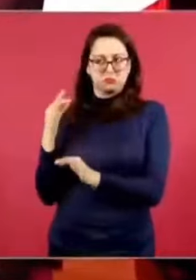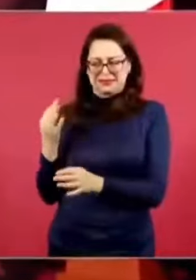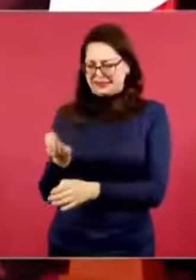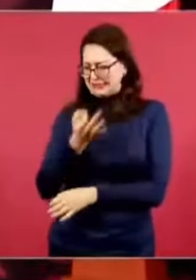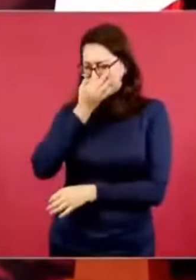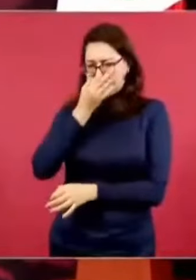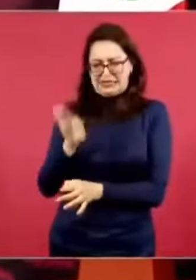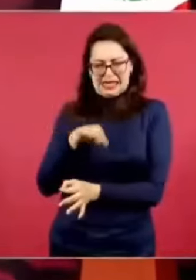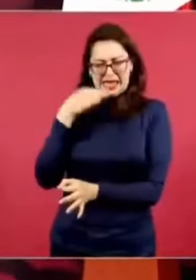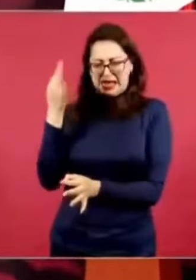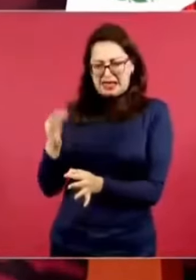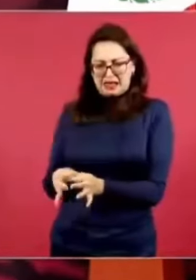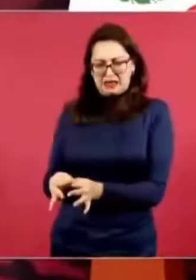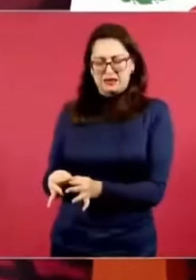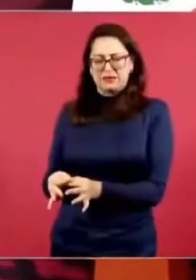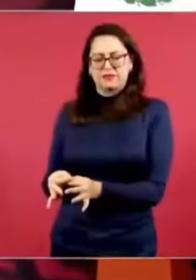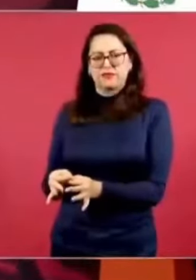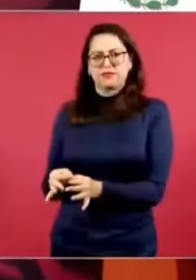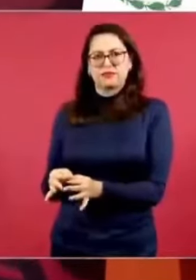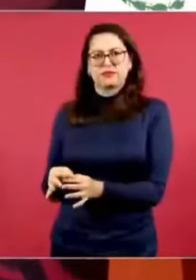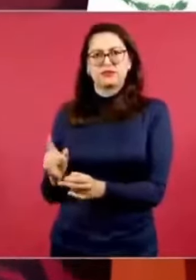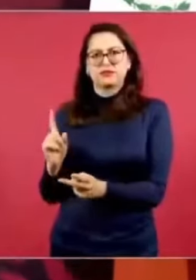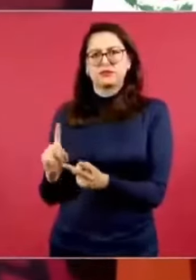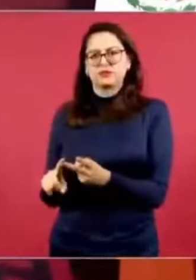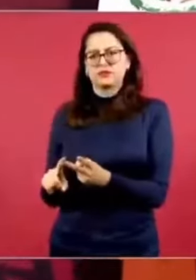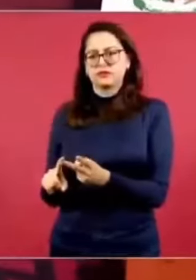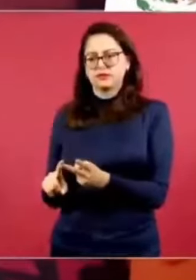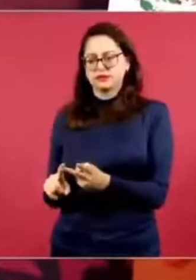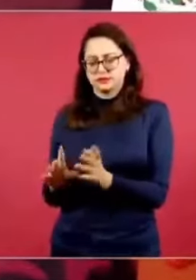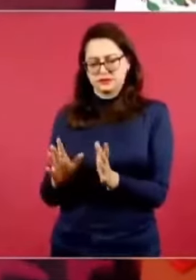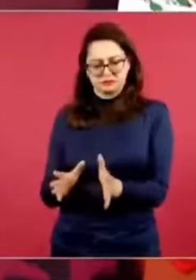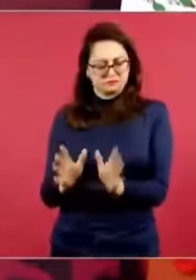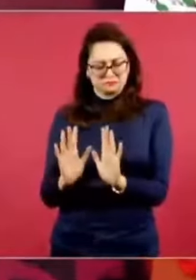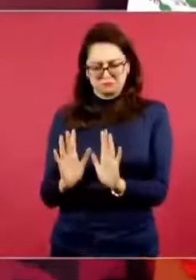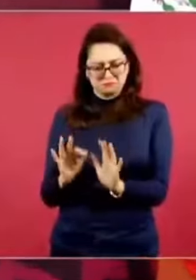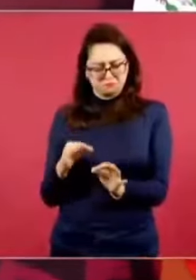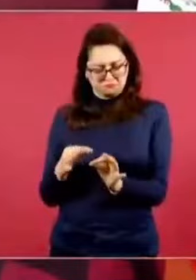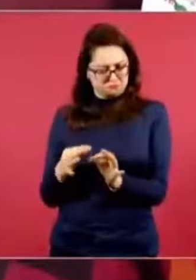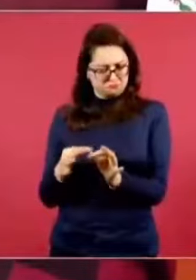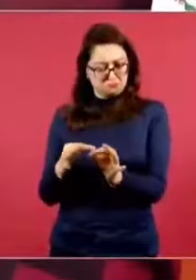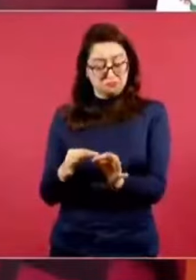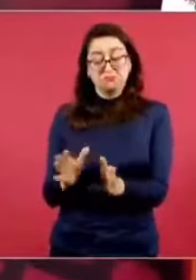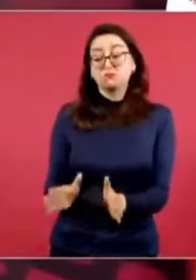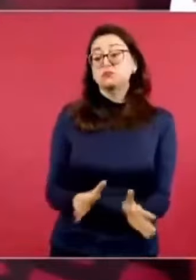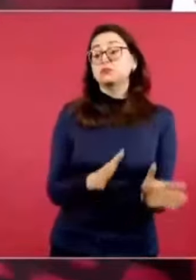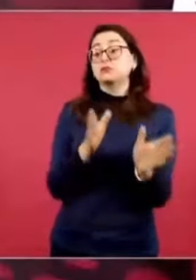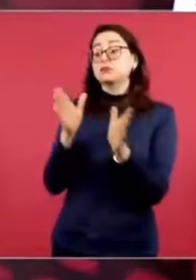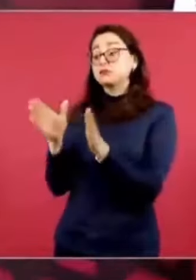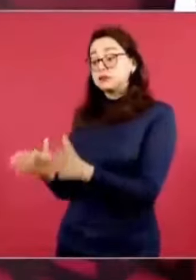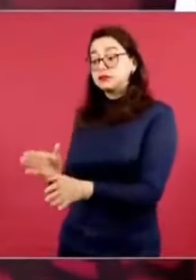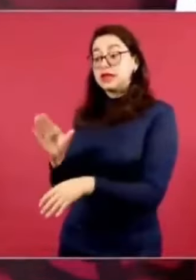En el plan de justicia cananea se ha avanzado también